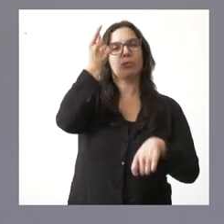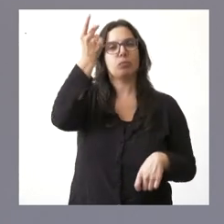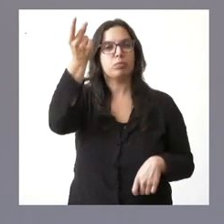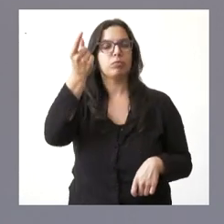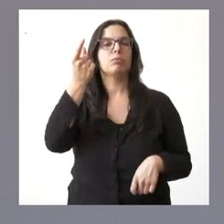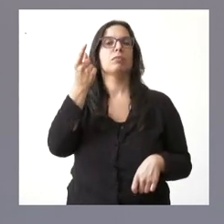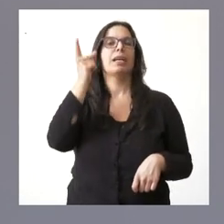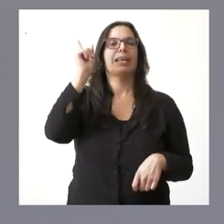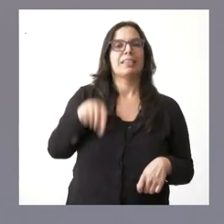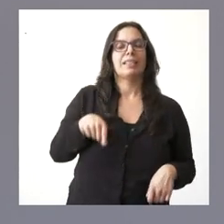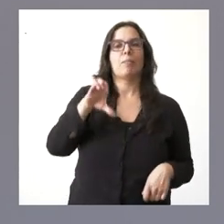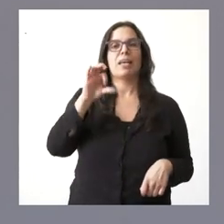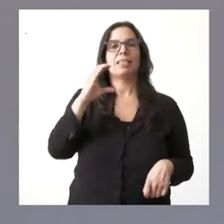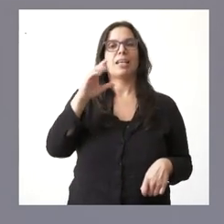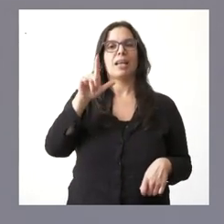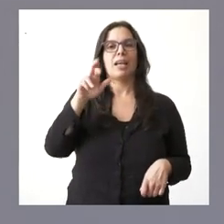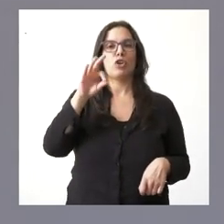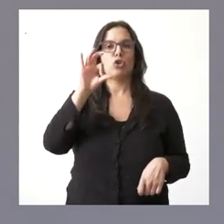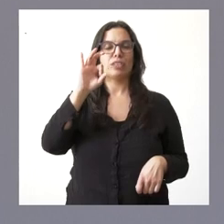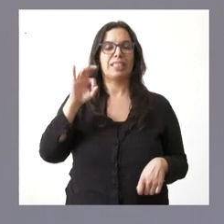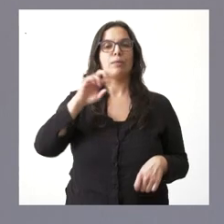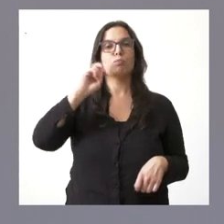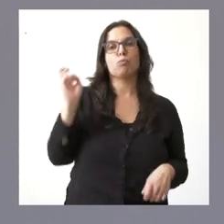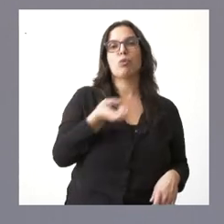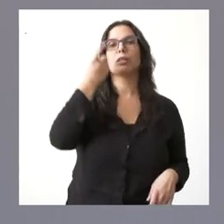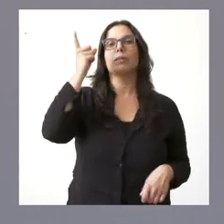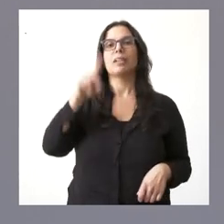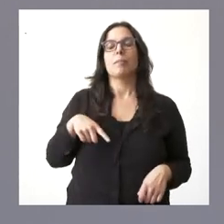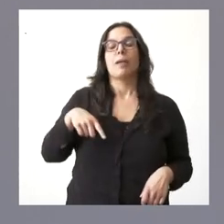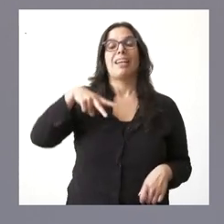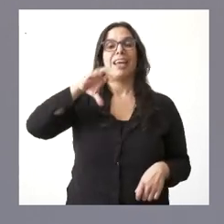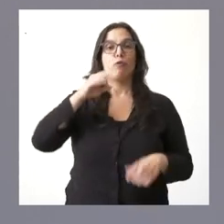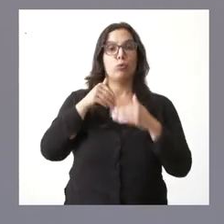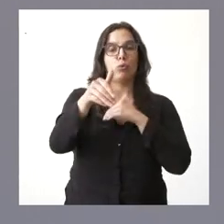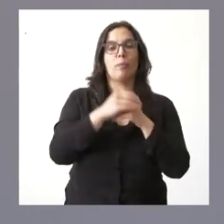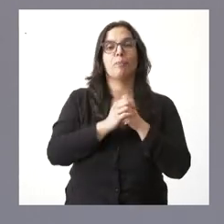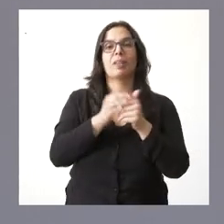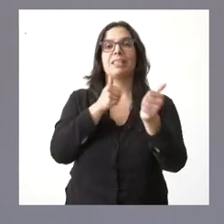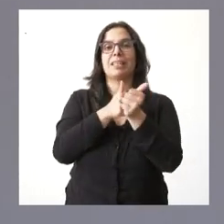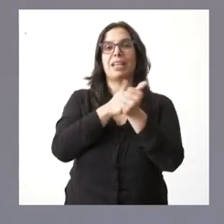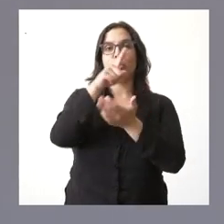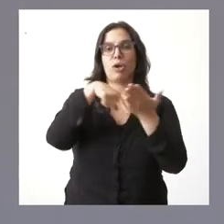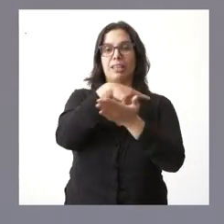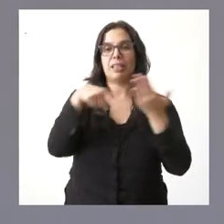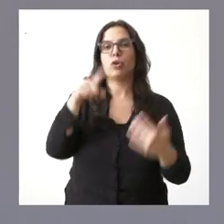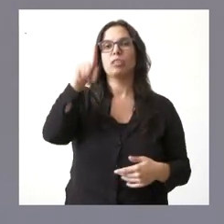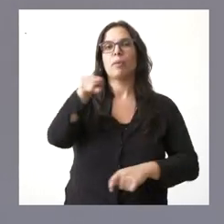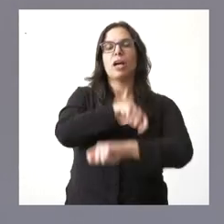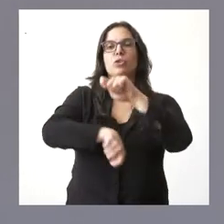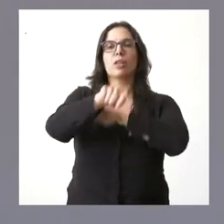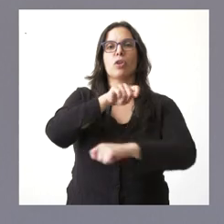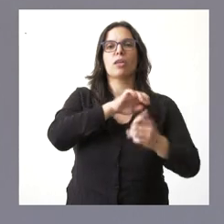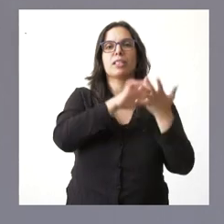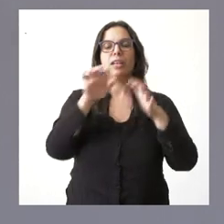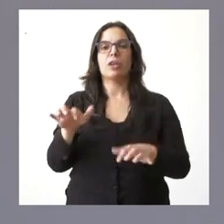así como Esclerosis Múltiples y Neo Futuro, el Secretariado Gitano y la Asociación de Castilla y León de